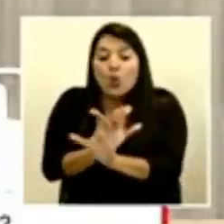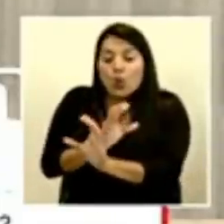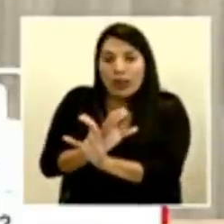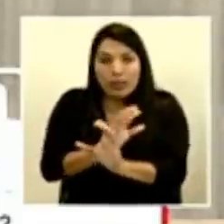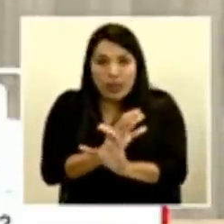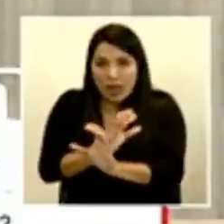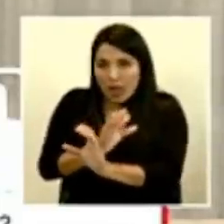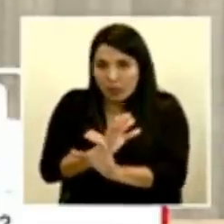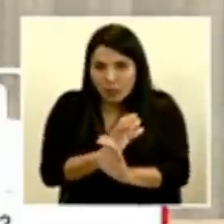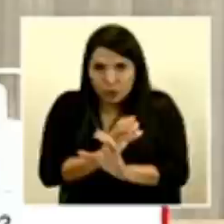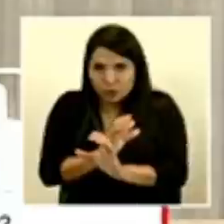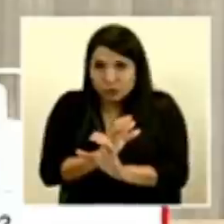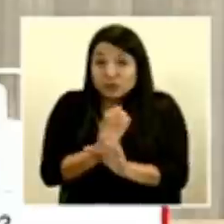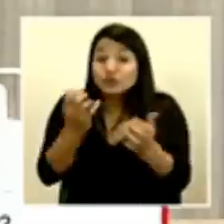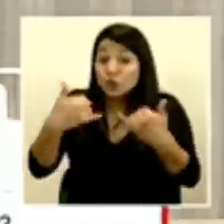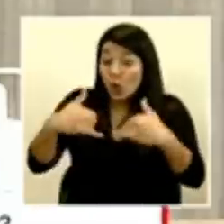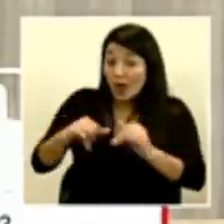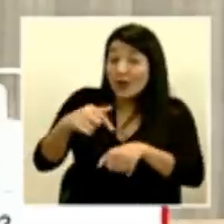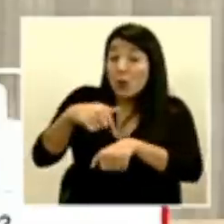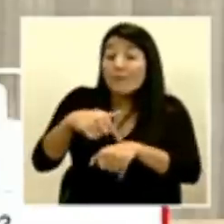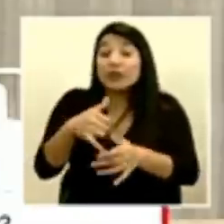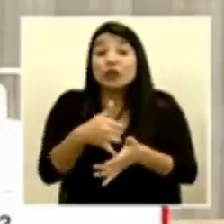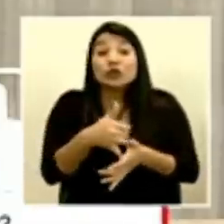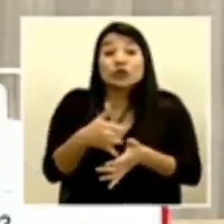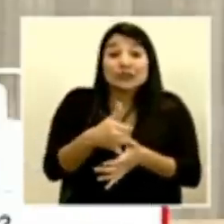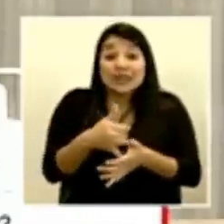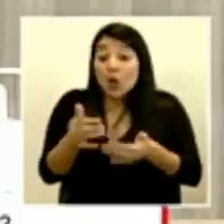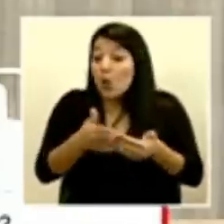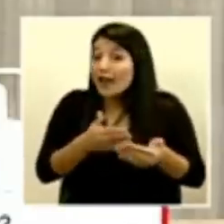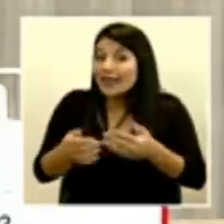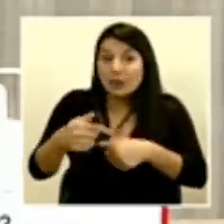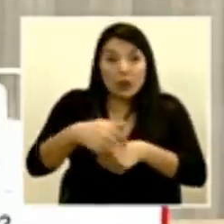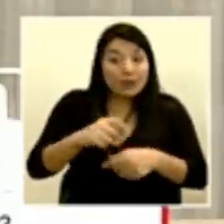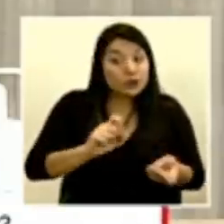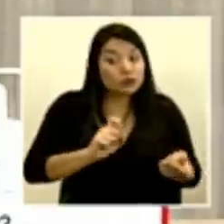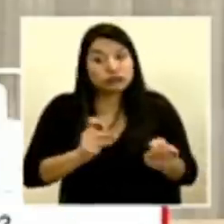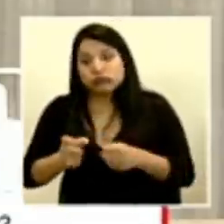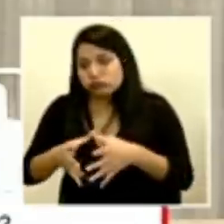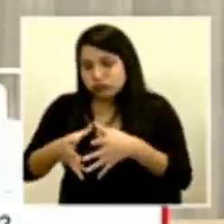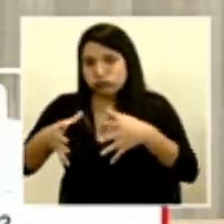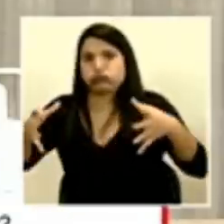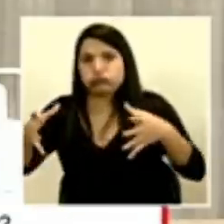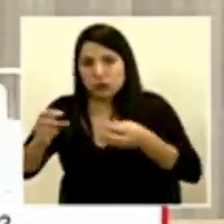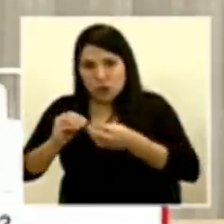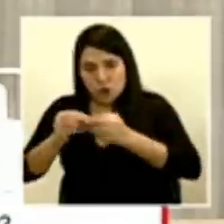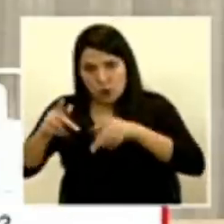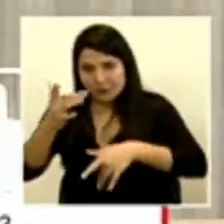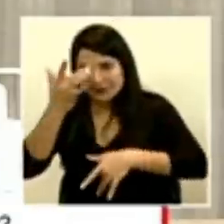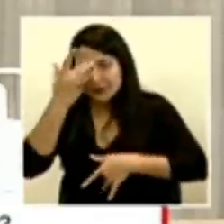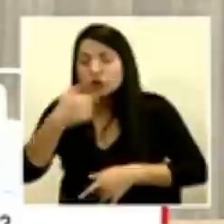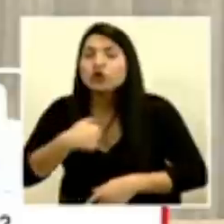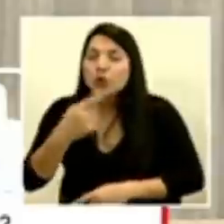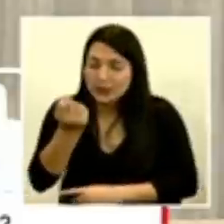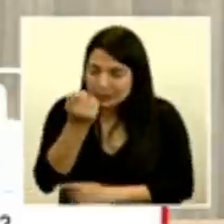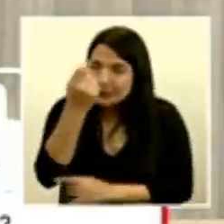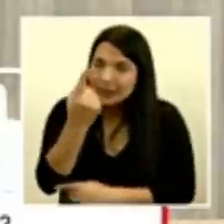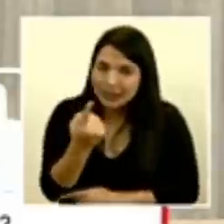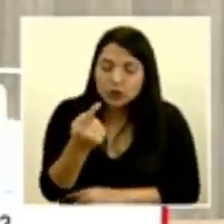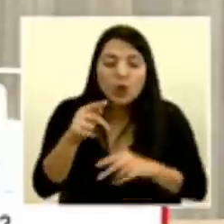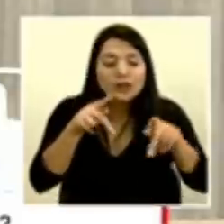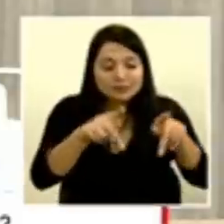huevo, muy frágil, se puede quebrar. Así que yo entiendo que haya una necesidad de retomar actividades